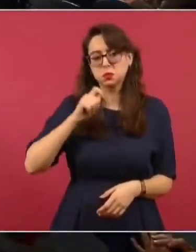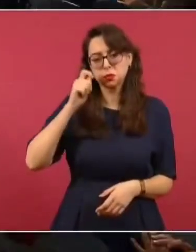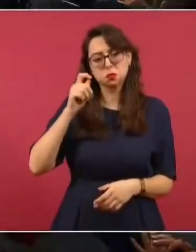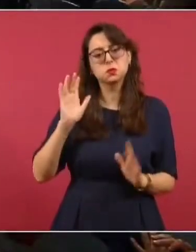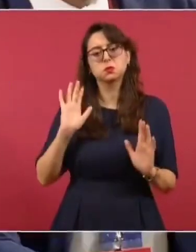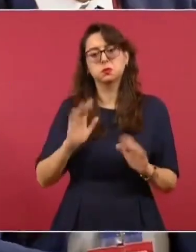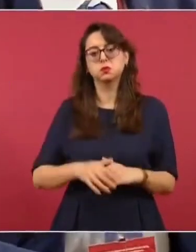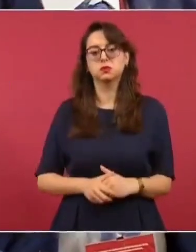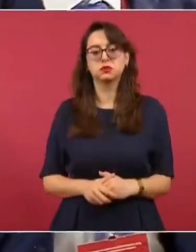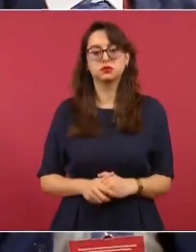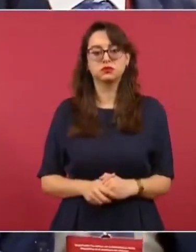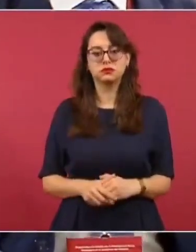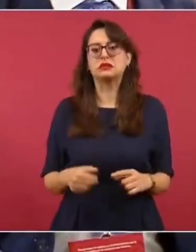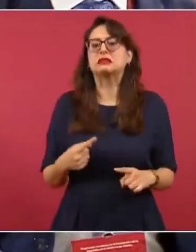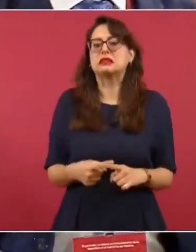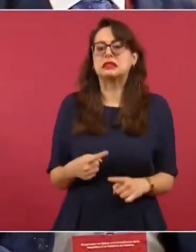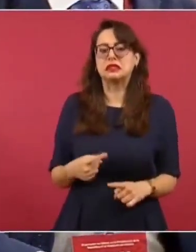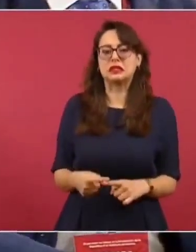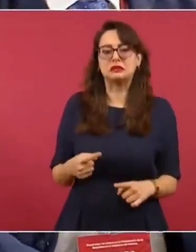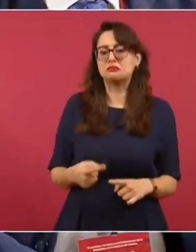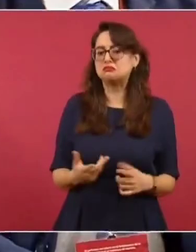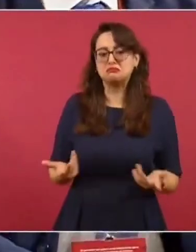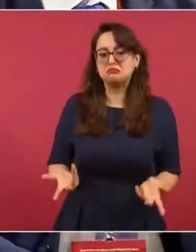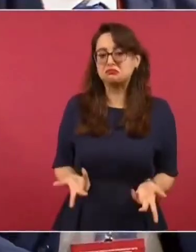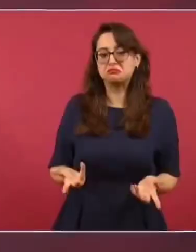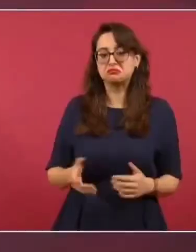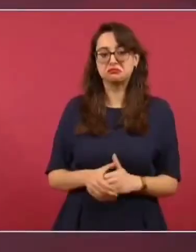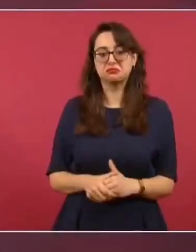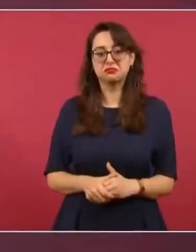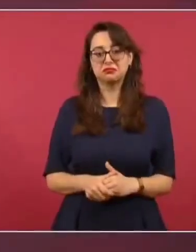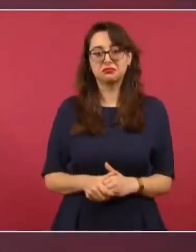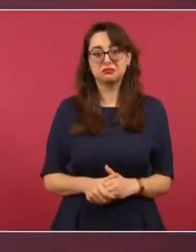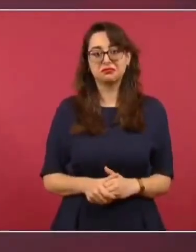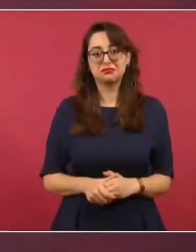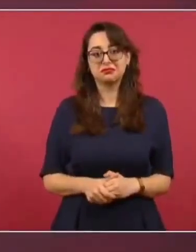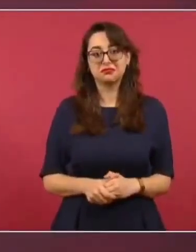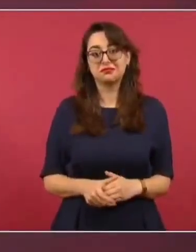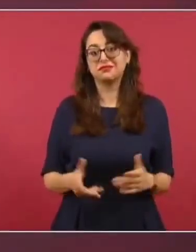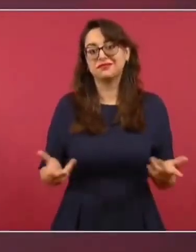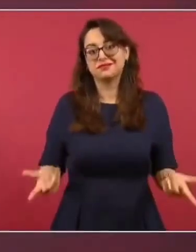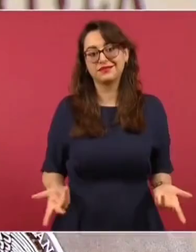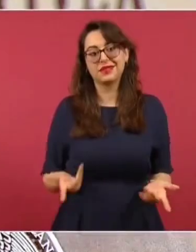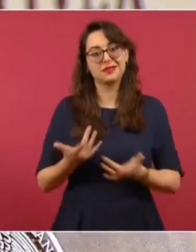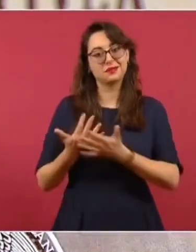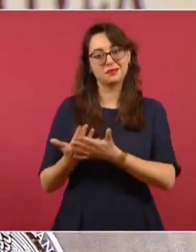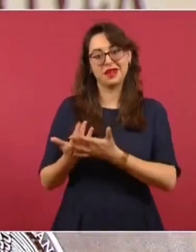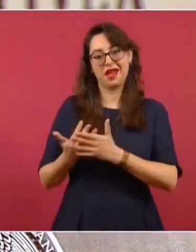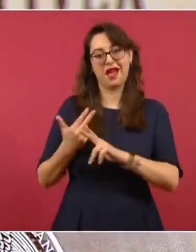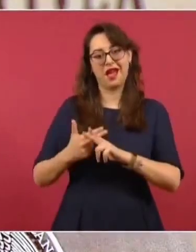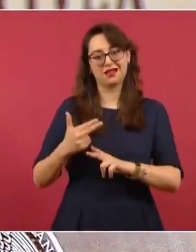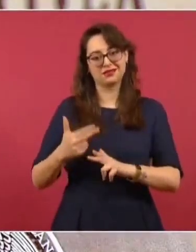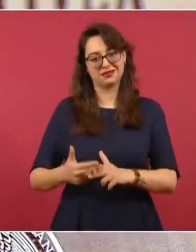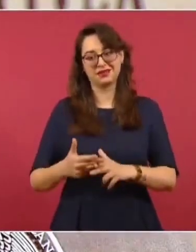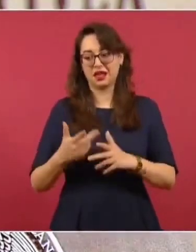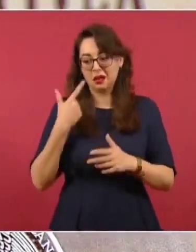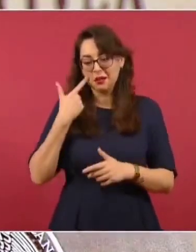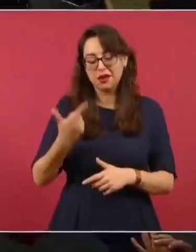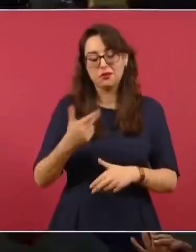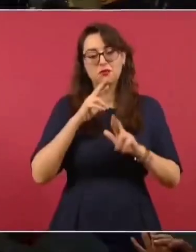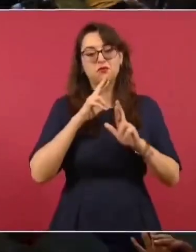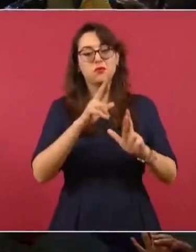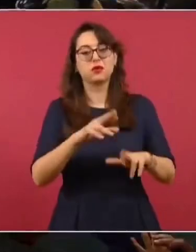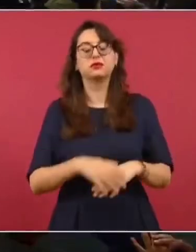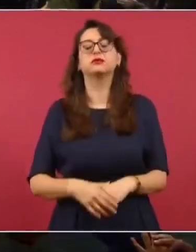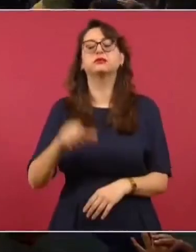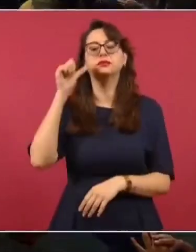¿Cómo quienes se habrán aplicado la prueba ahí? Bueno, hasta que no tengamos los resultados, prefiero no… Oiga, ¿ayer cómo a qué hora